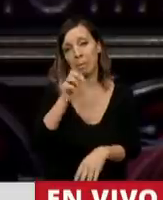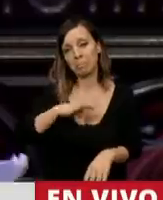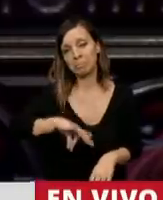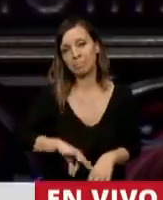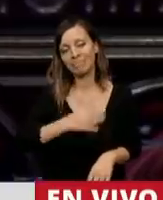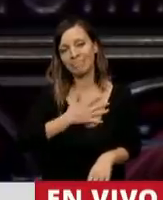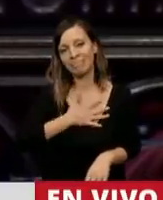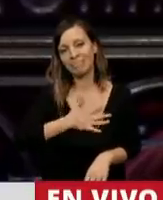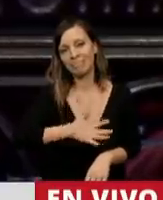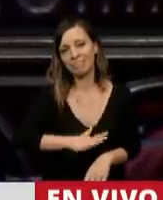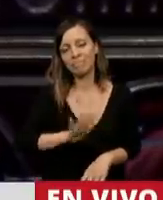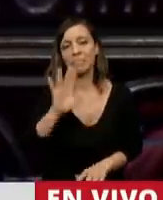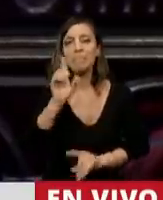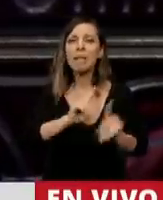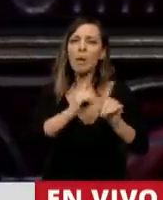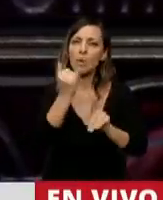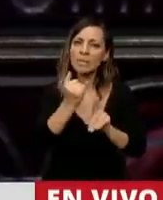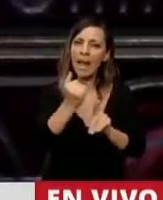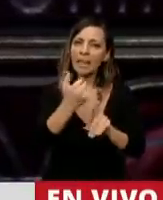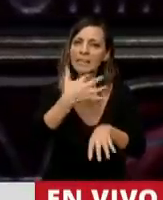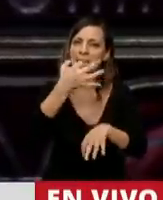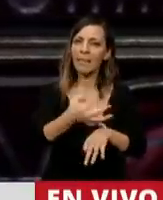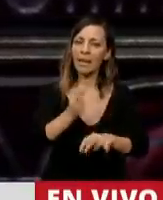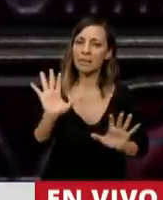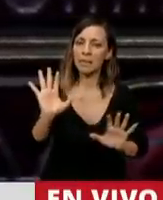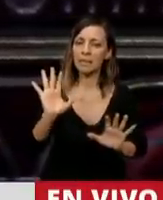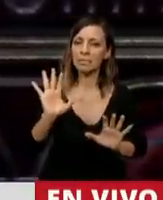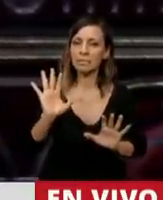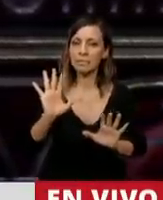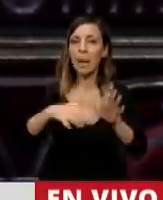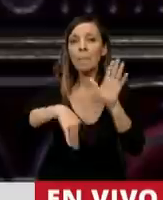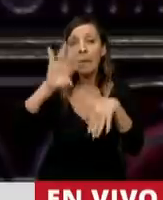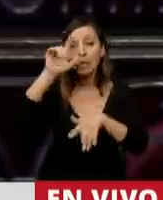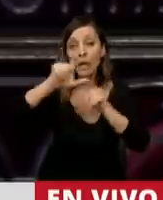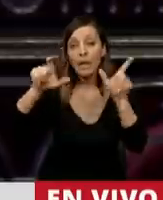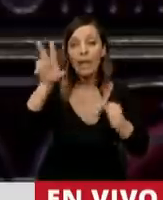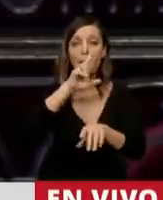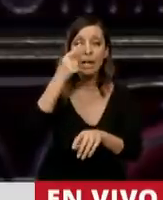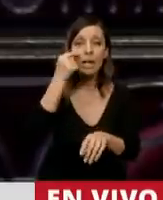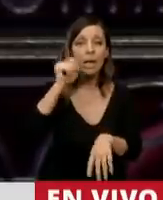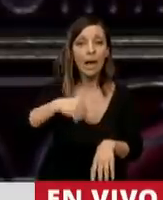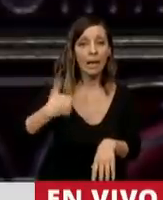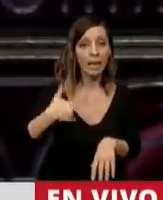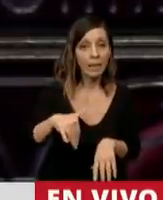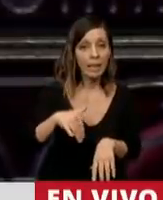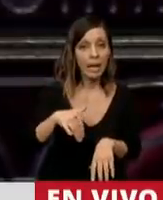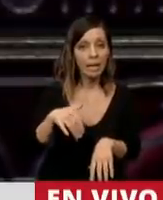y que tienen grados de certeza mínimos en esa incertidumbre. La mayoría de muchos argentinos y argentinas no.